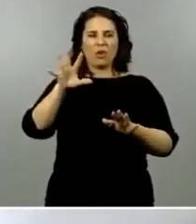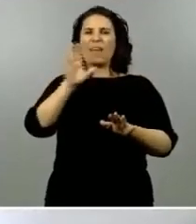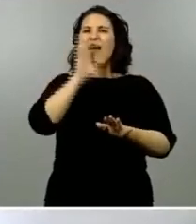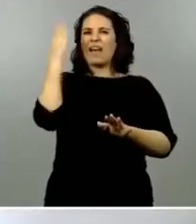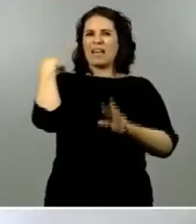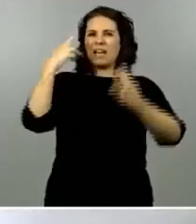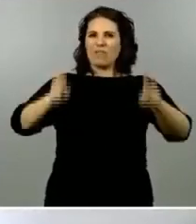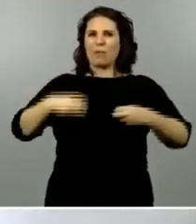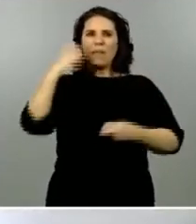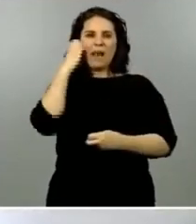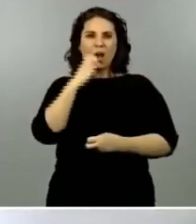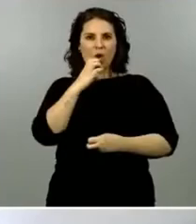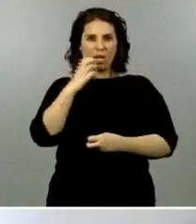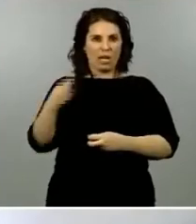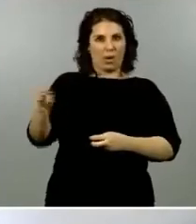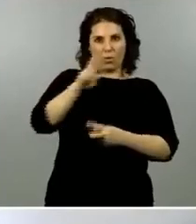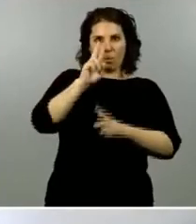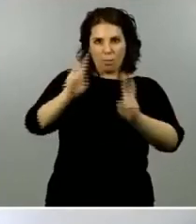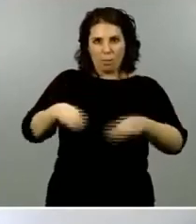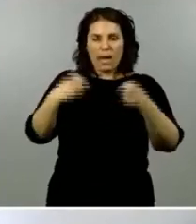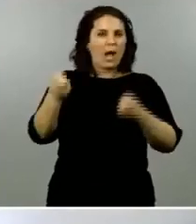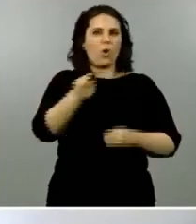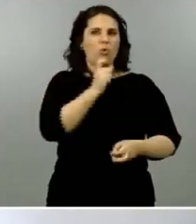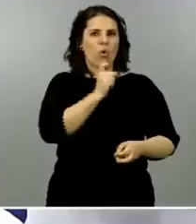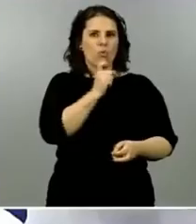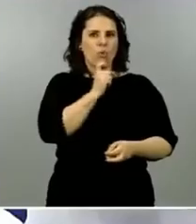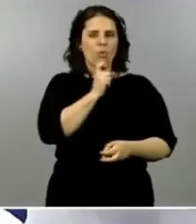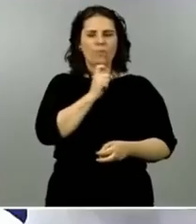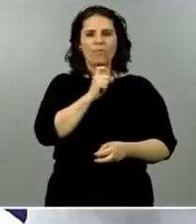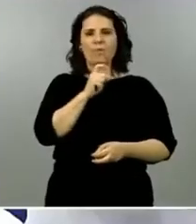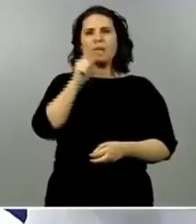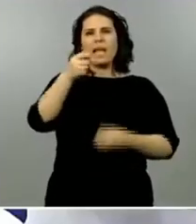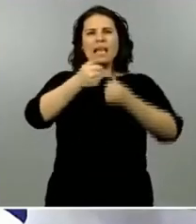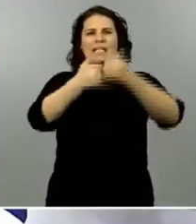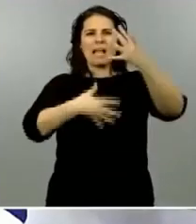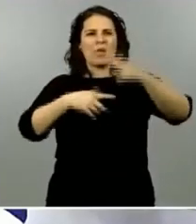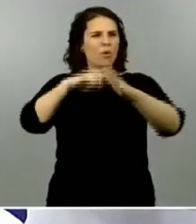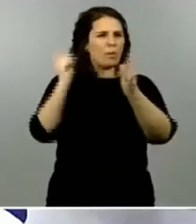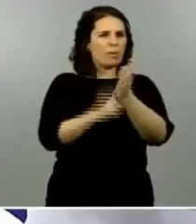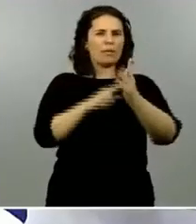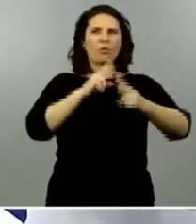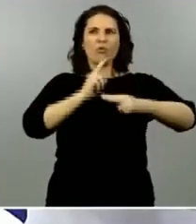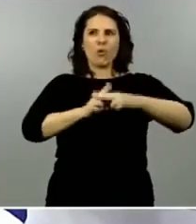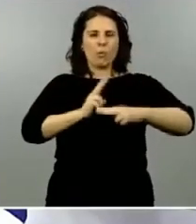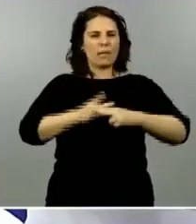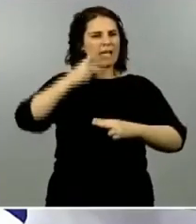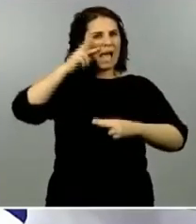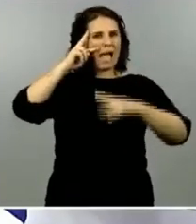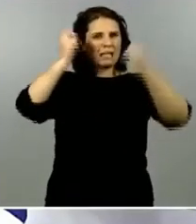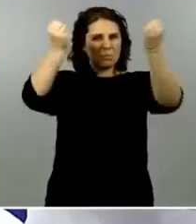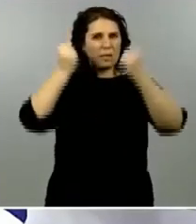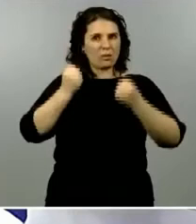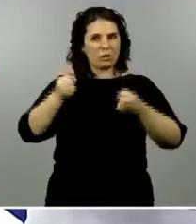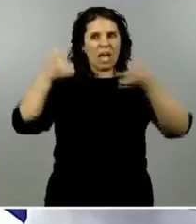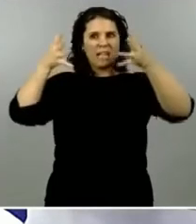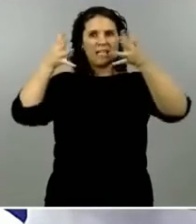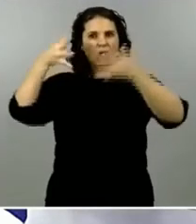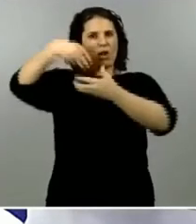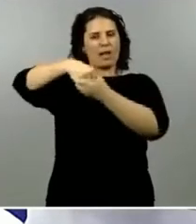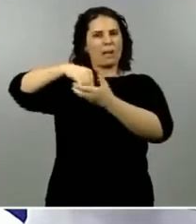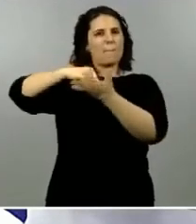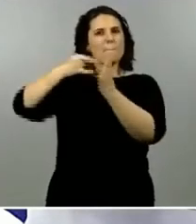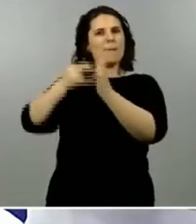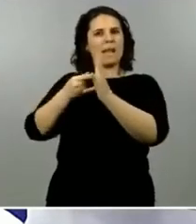por otro lado por qué no hacer público el listado completo de los nombres de los expertos que asesoran en el plan de desescalada ni el de los